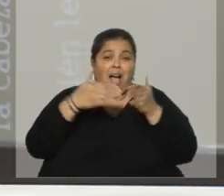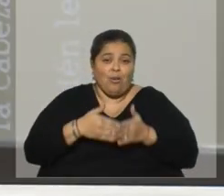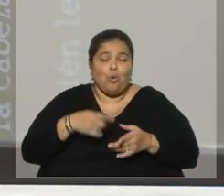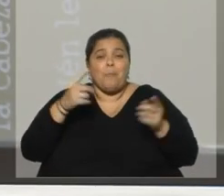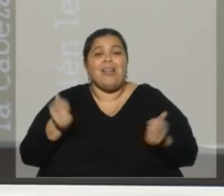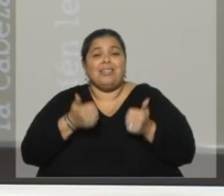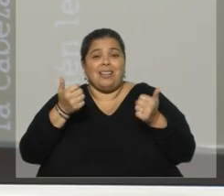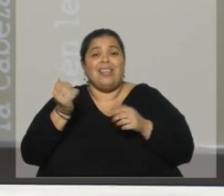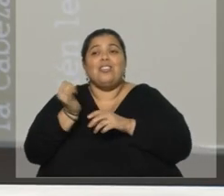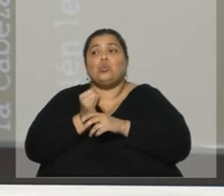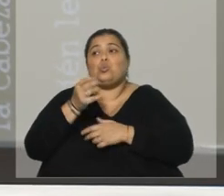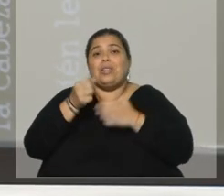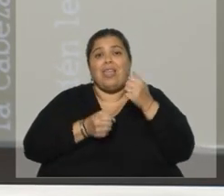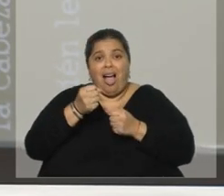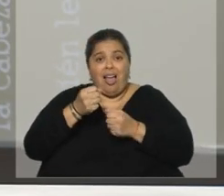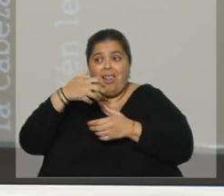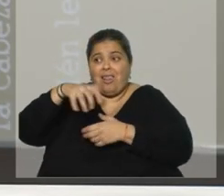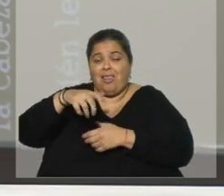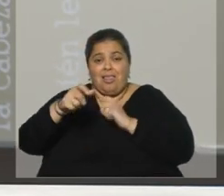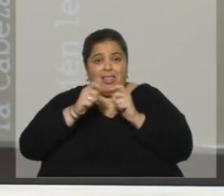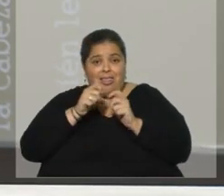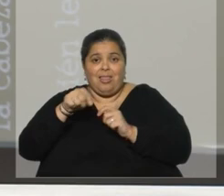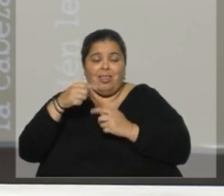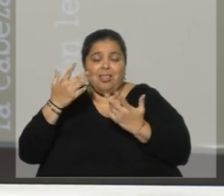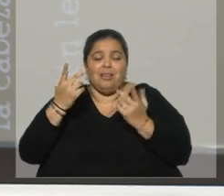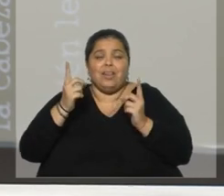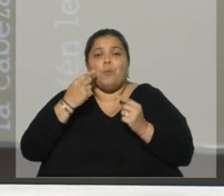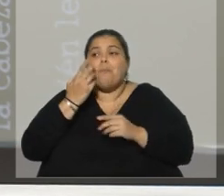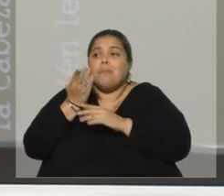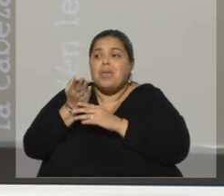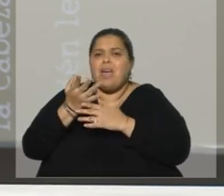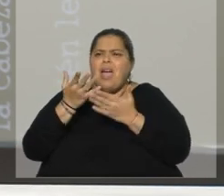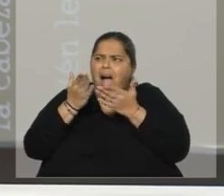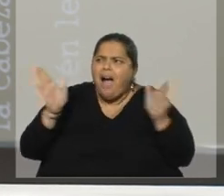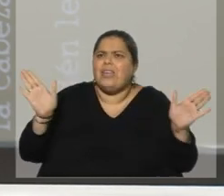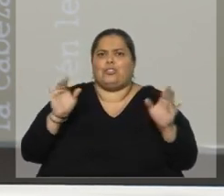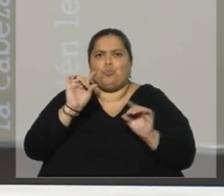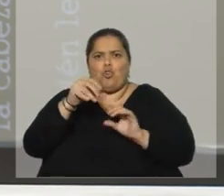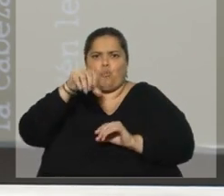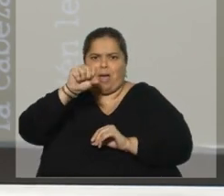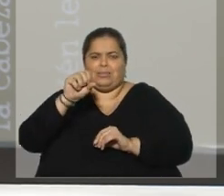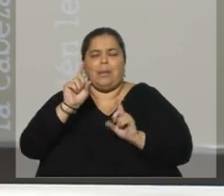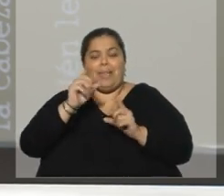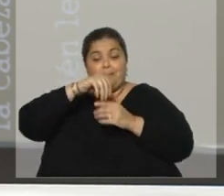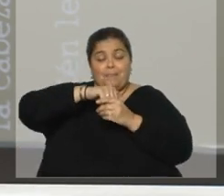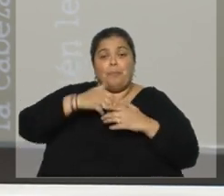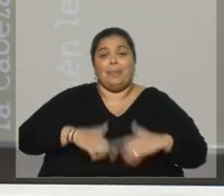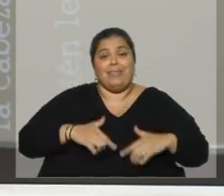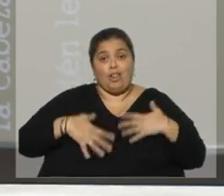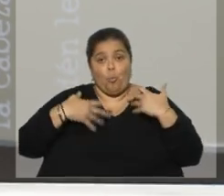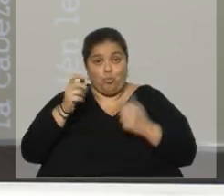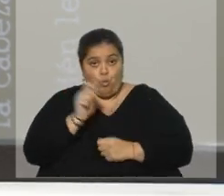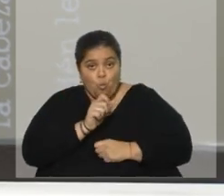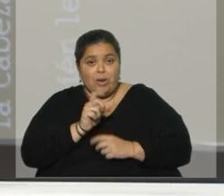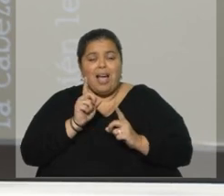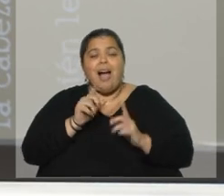cáñamo, por lo menos desde el sector, por lo menos se pide que se abarque, porque también está involucrado el Ministerio de Salud Pública, hay algunos productos que